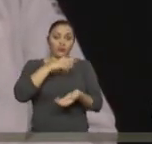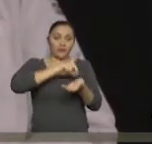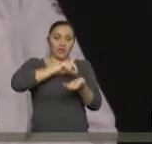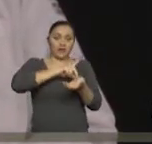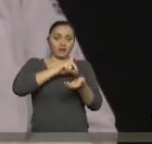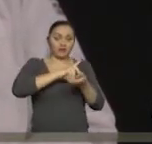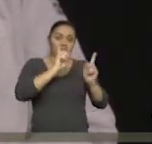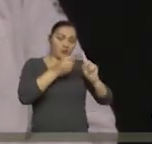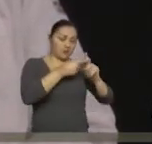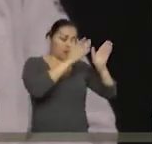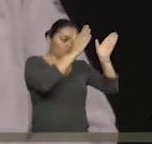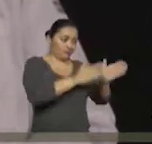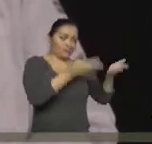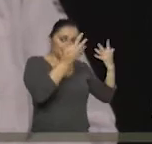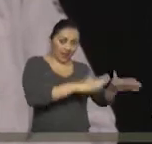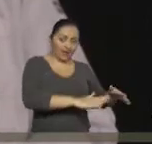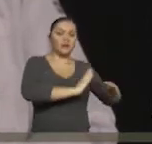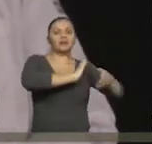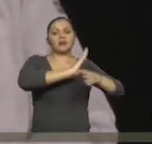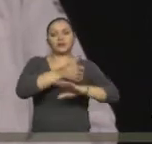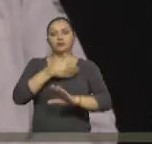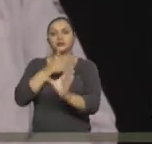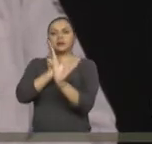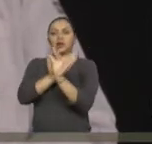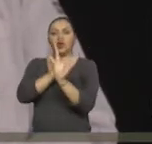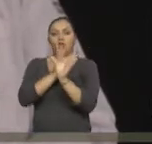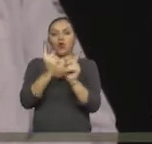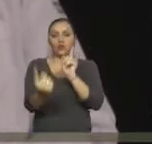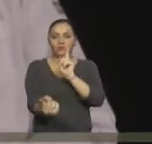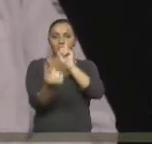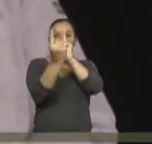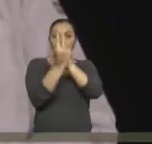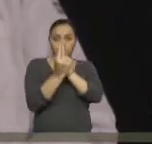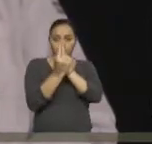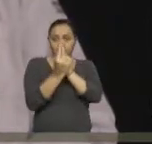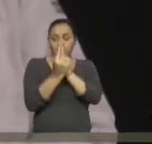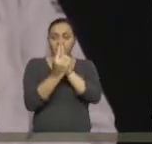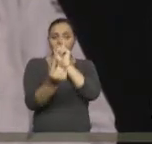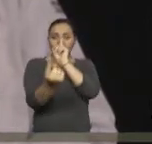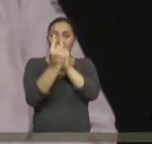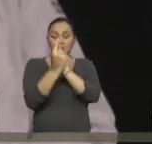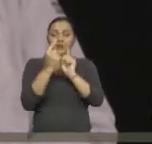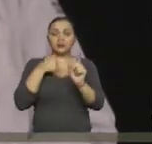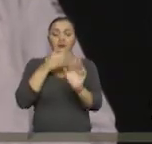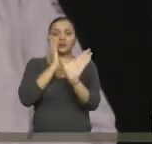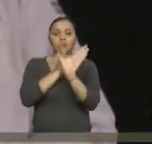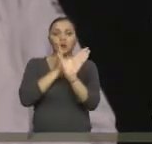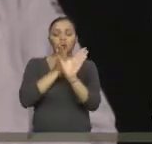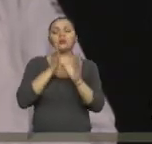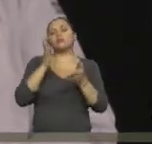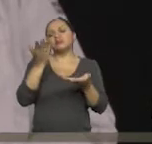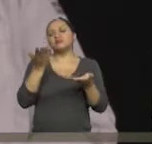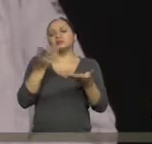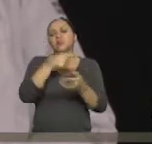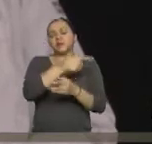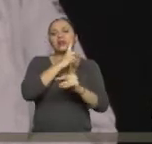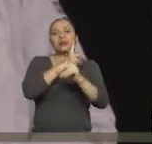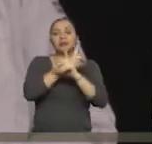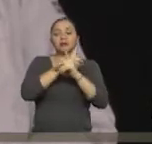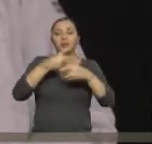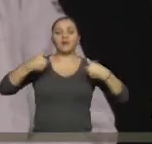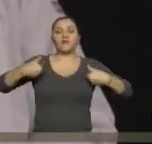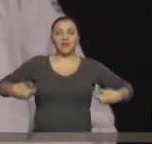también por psicología. Es bien sabido que los pacientes que tienen alguna situación de discapacidad física,